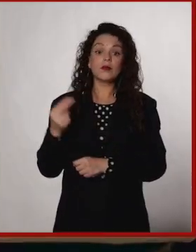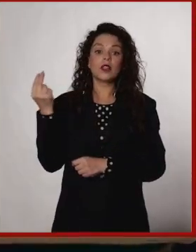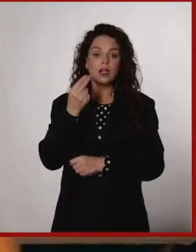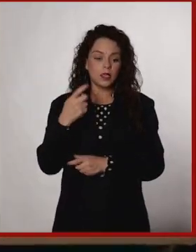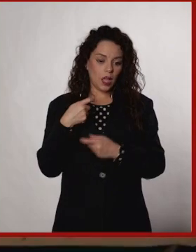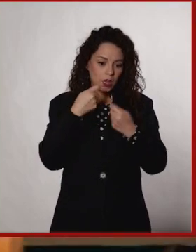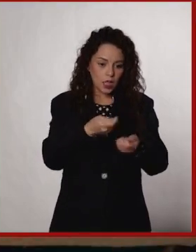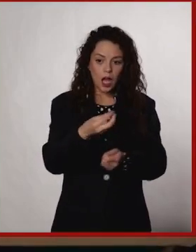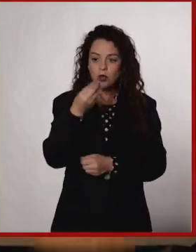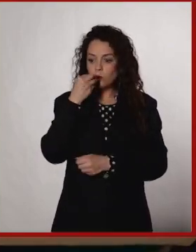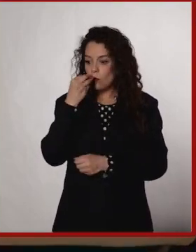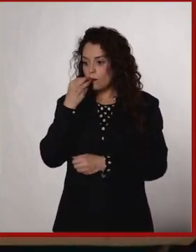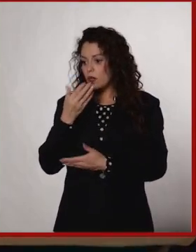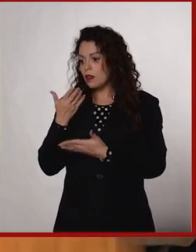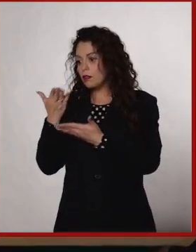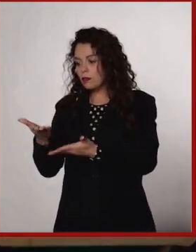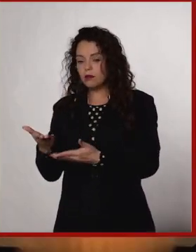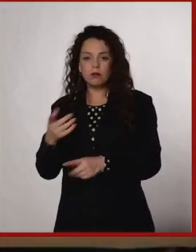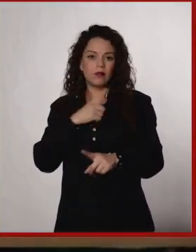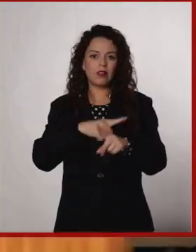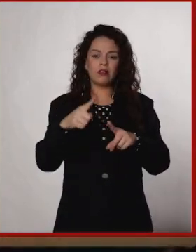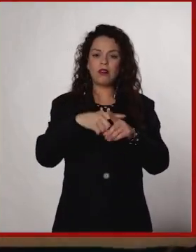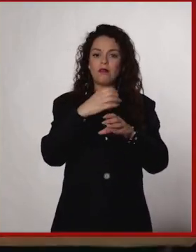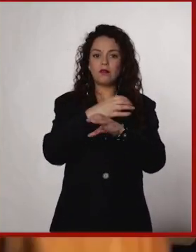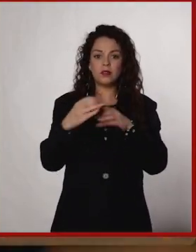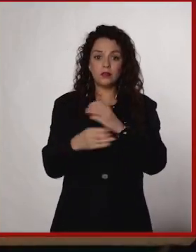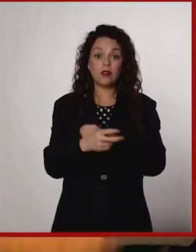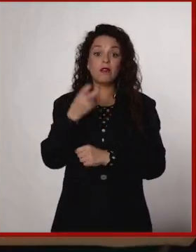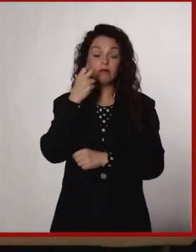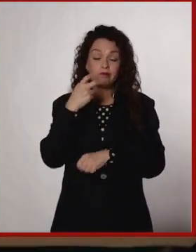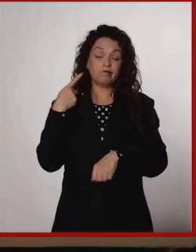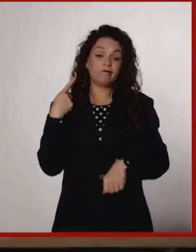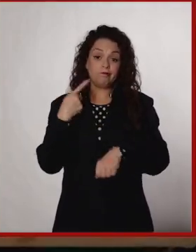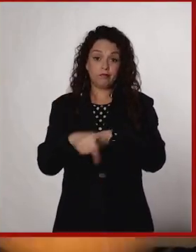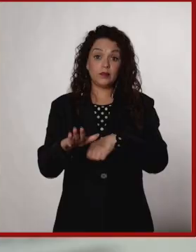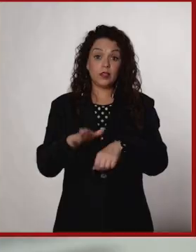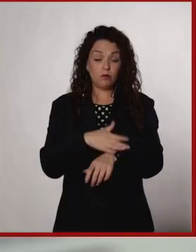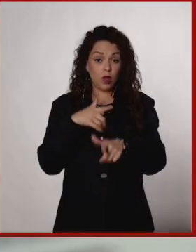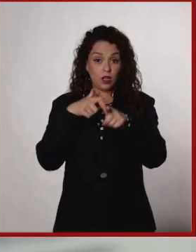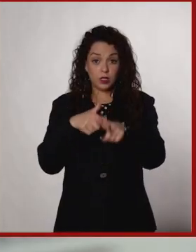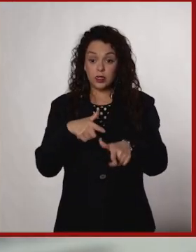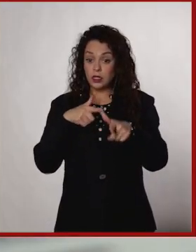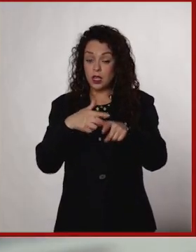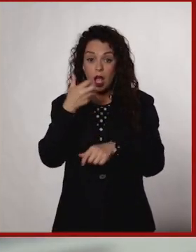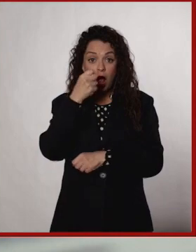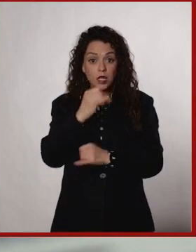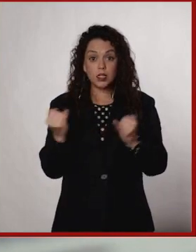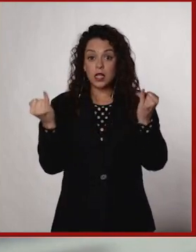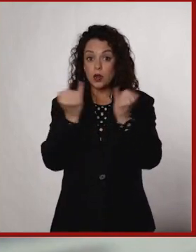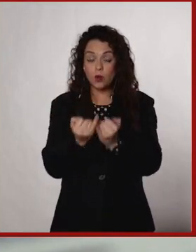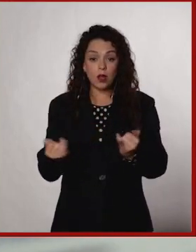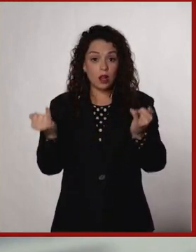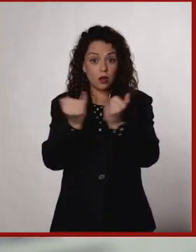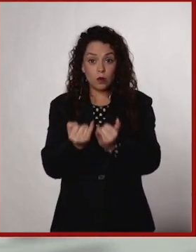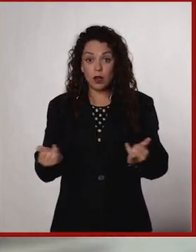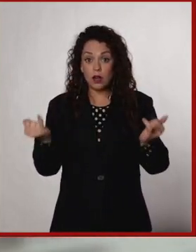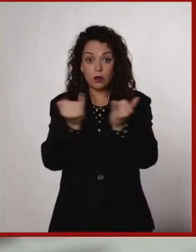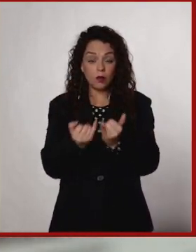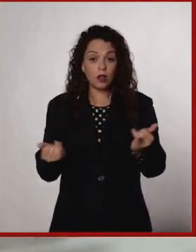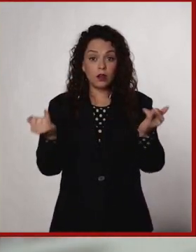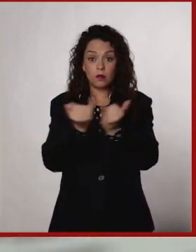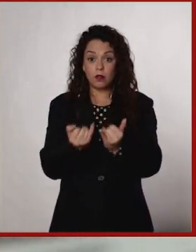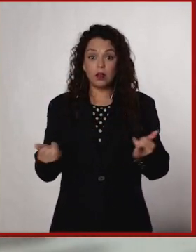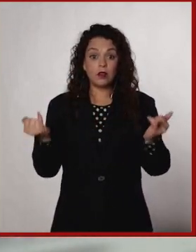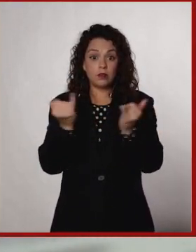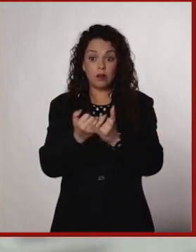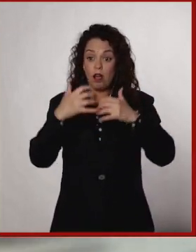Y es gente que hay que alimentar y todo eso, entonces, pues está en riesgo porque si seguimos con el mismo modelo de producción,